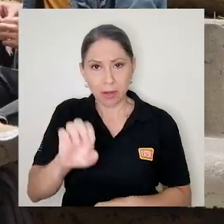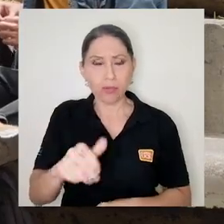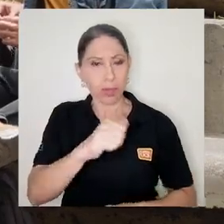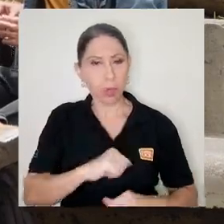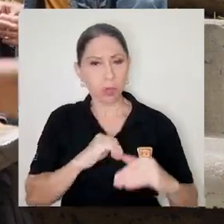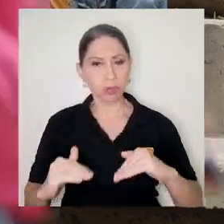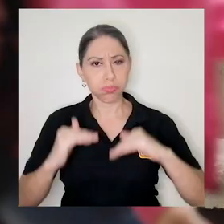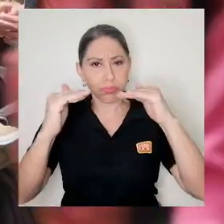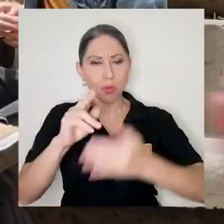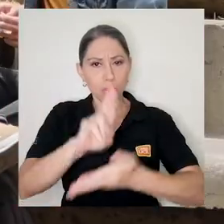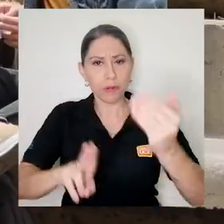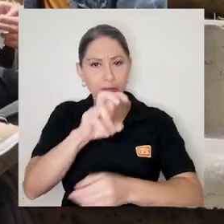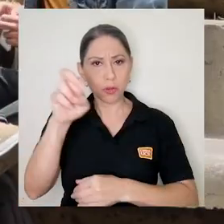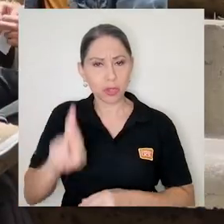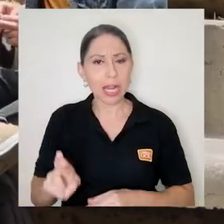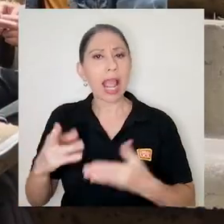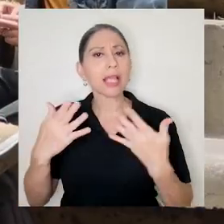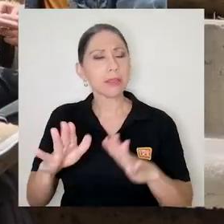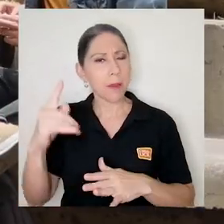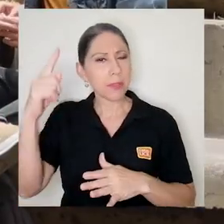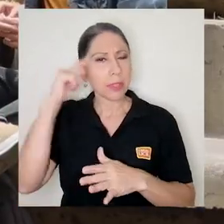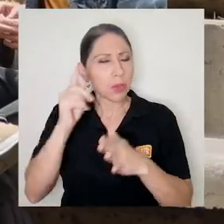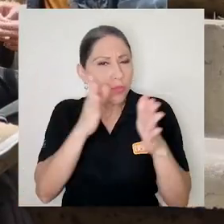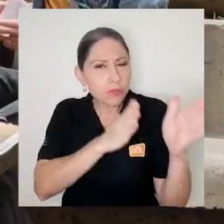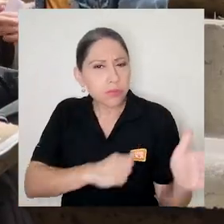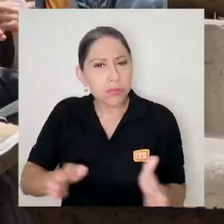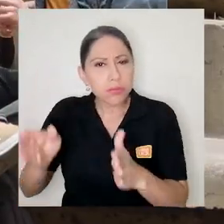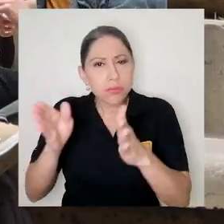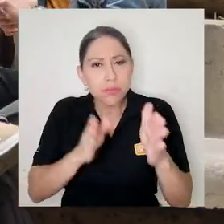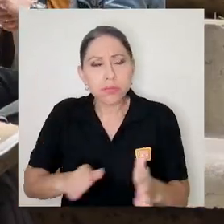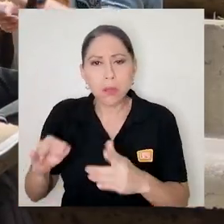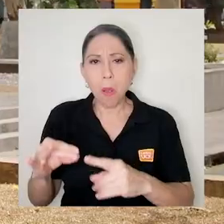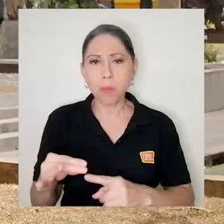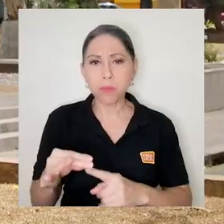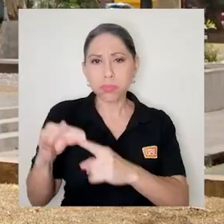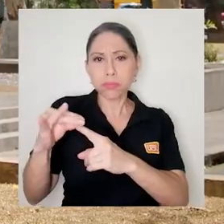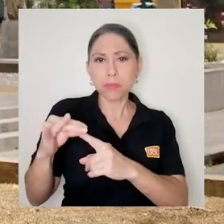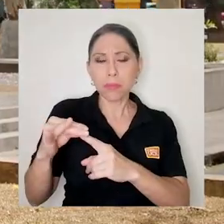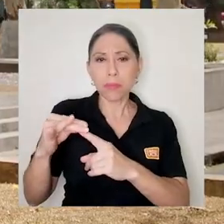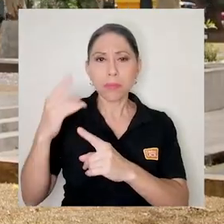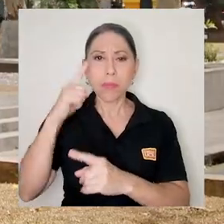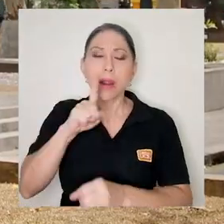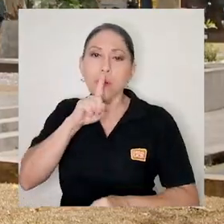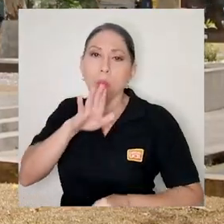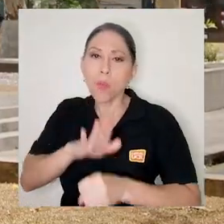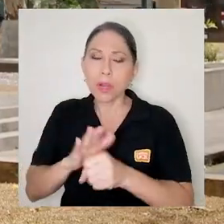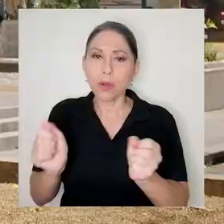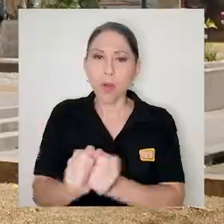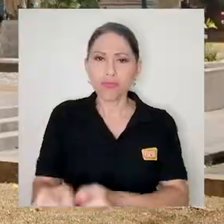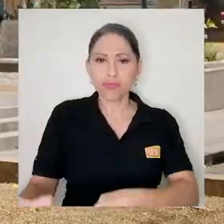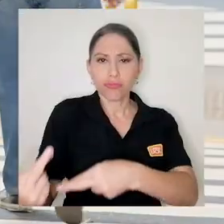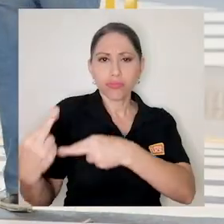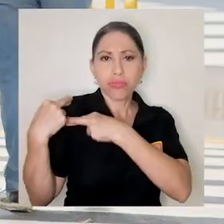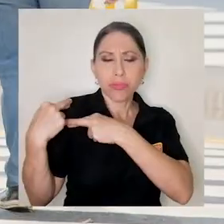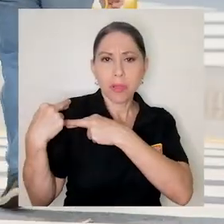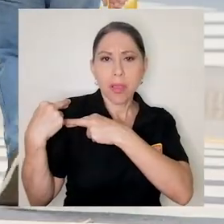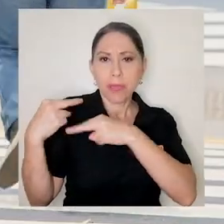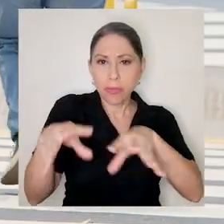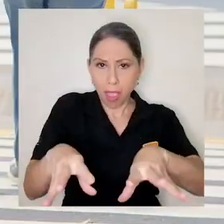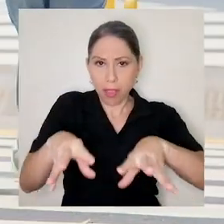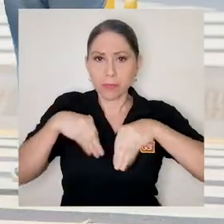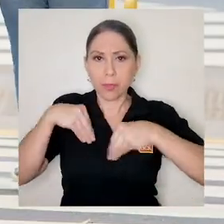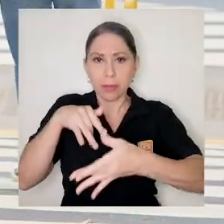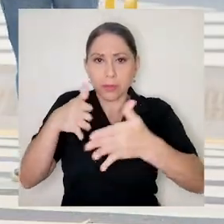la Universidad de Costa Rica está diseñando planes de extrema excepcionalidad para cumplir con nuestro deber de admisión, lo que